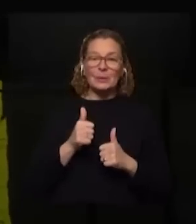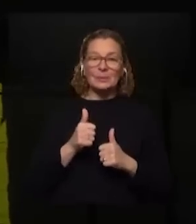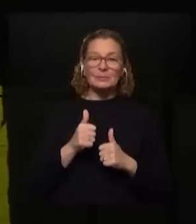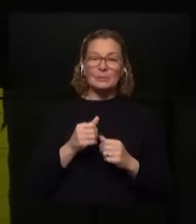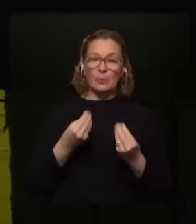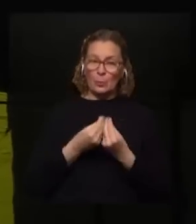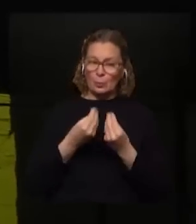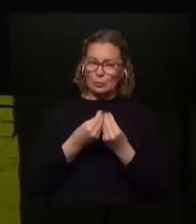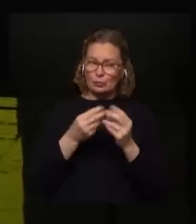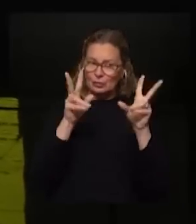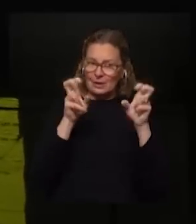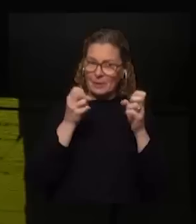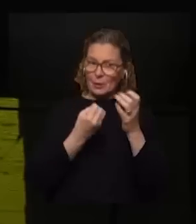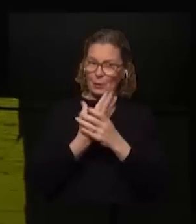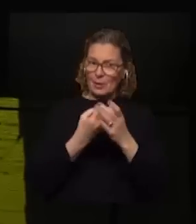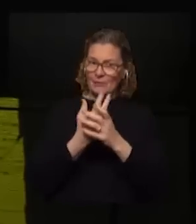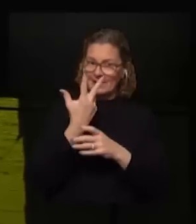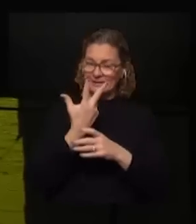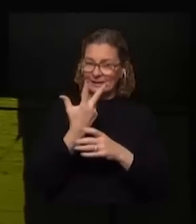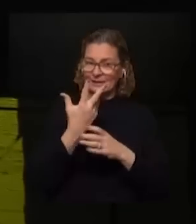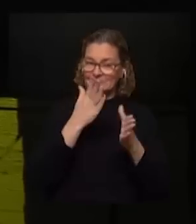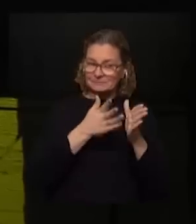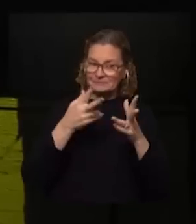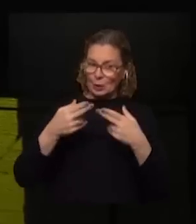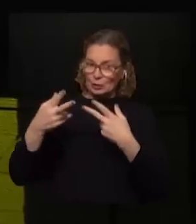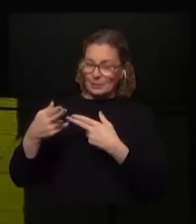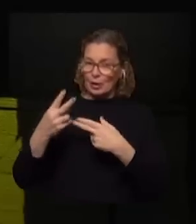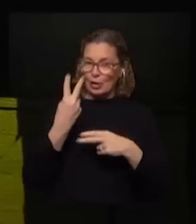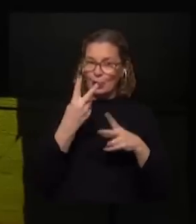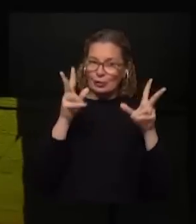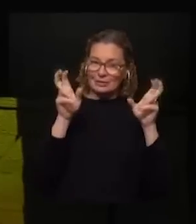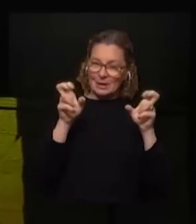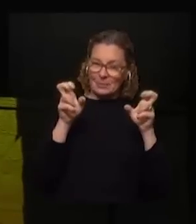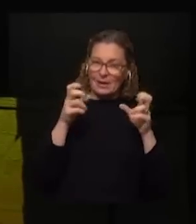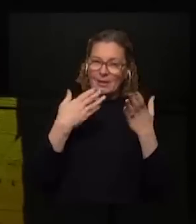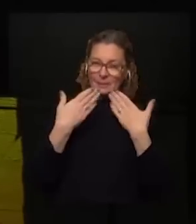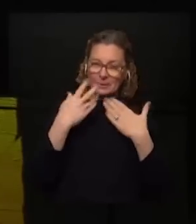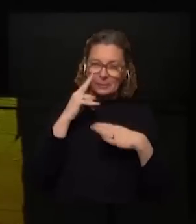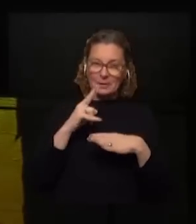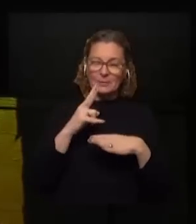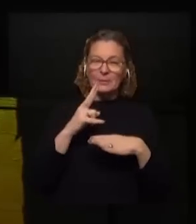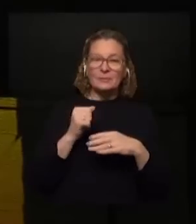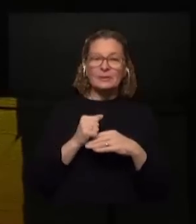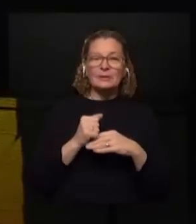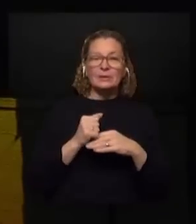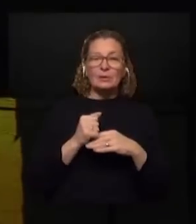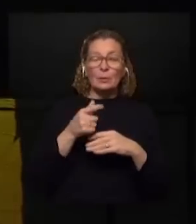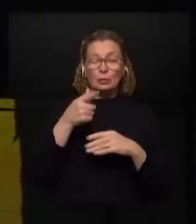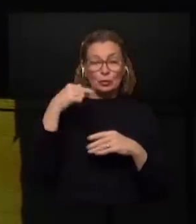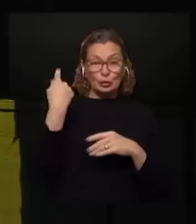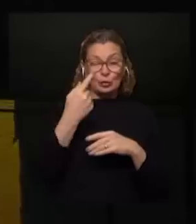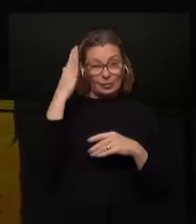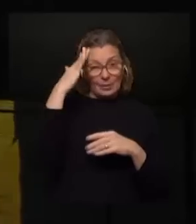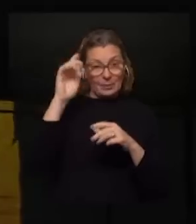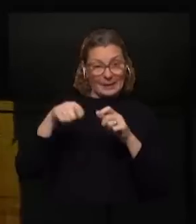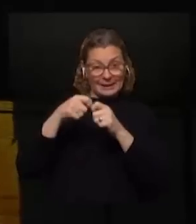llenitos de actualidad venimos hoy con tres temas, tres bloques o dos temas, tres bloques según como se miren. La mano viene así. Como ustedes saben, el